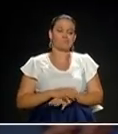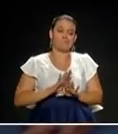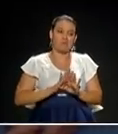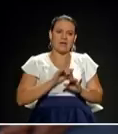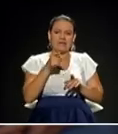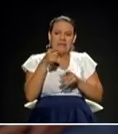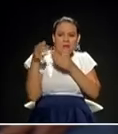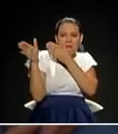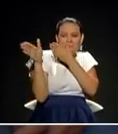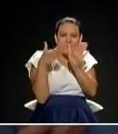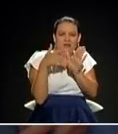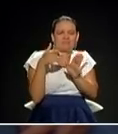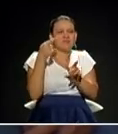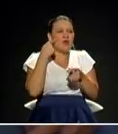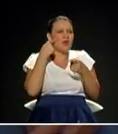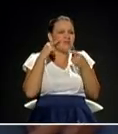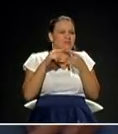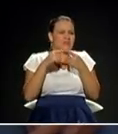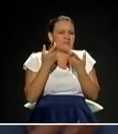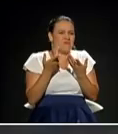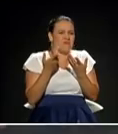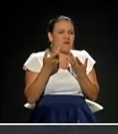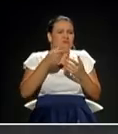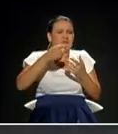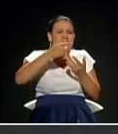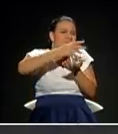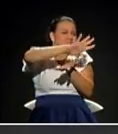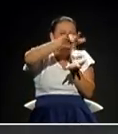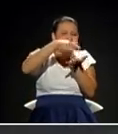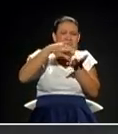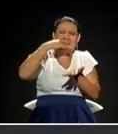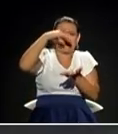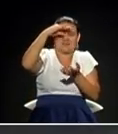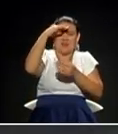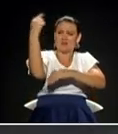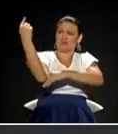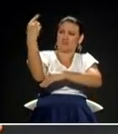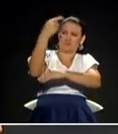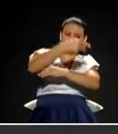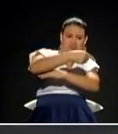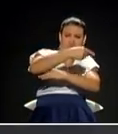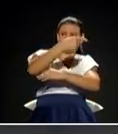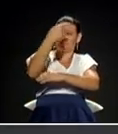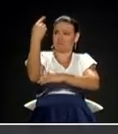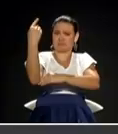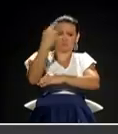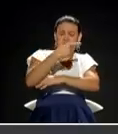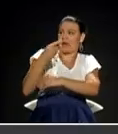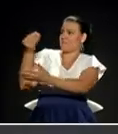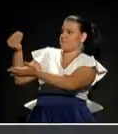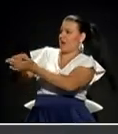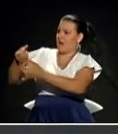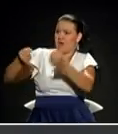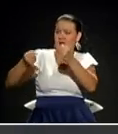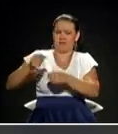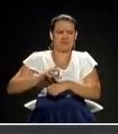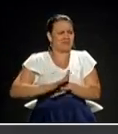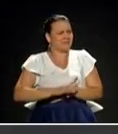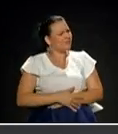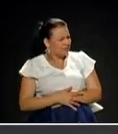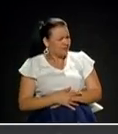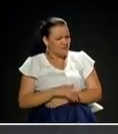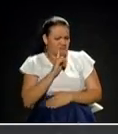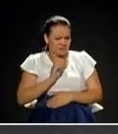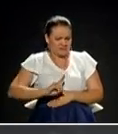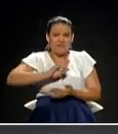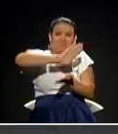peajes en el centro. Yo he dicho, nosotros no podemos ponerle peajes al centro porque eso generaría una depresión, deprimiría el